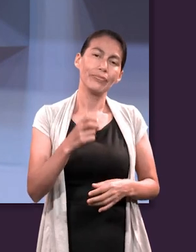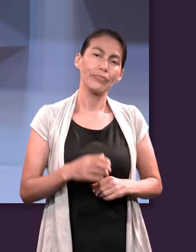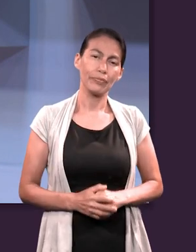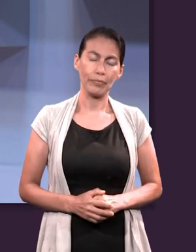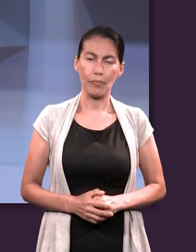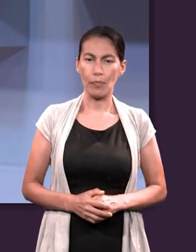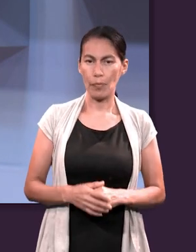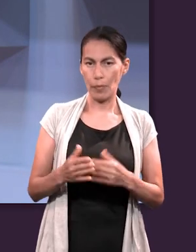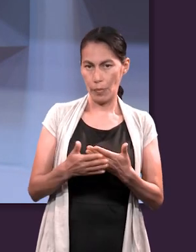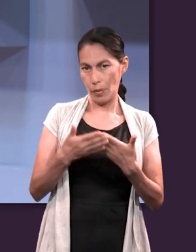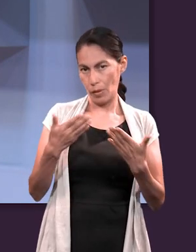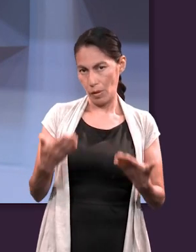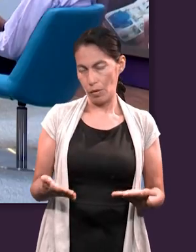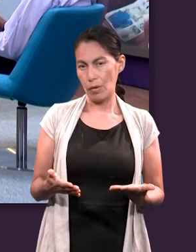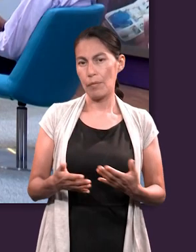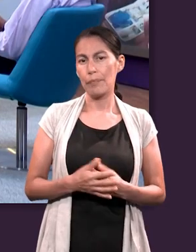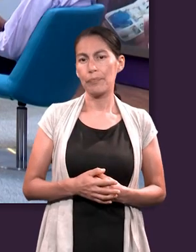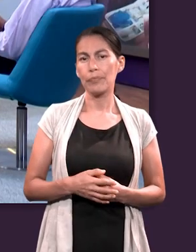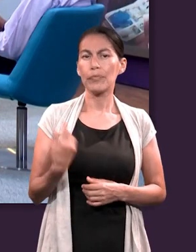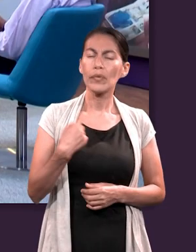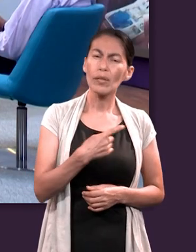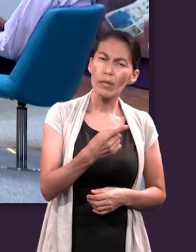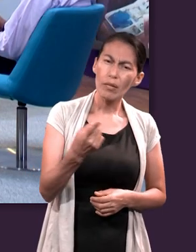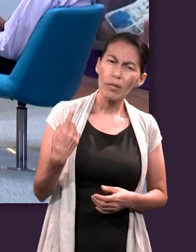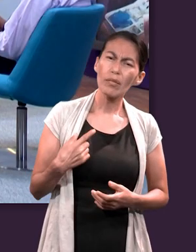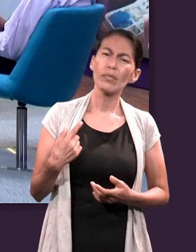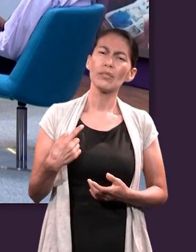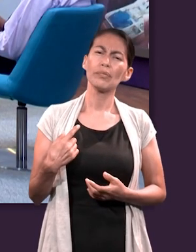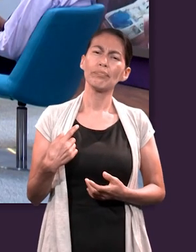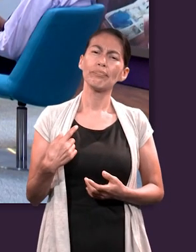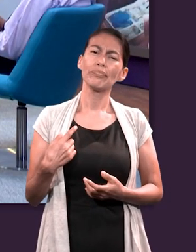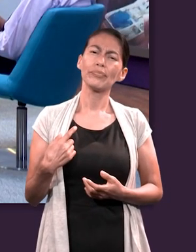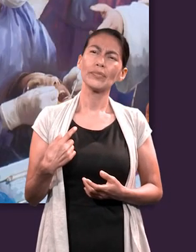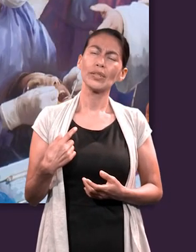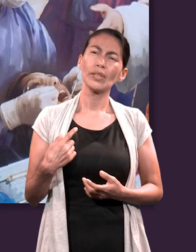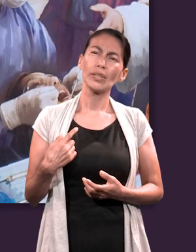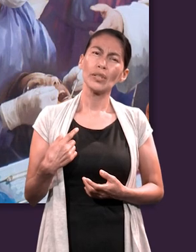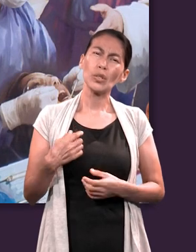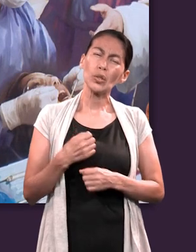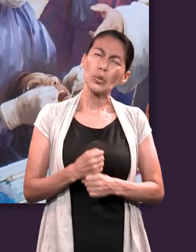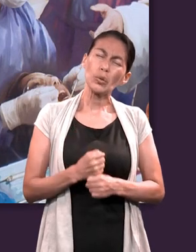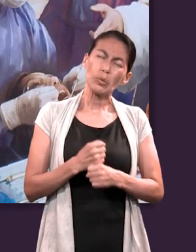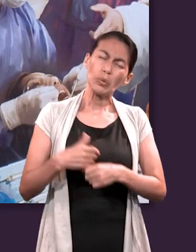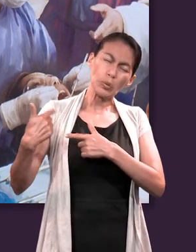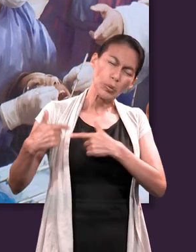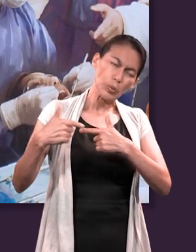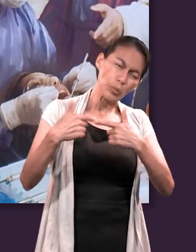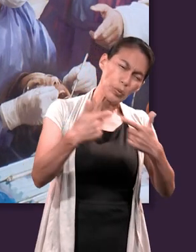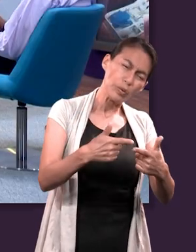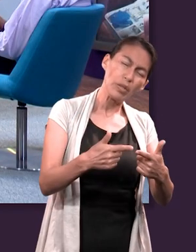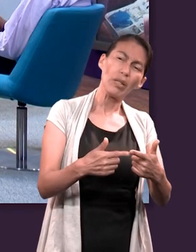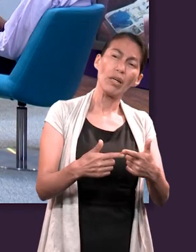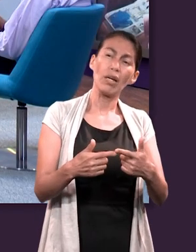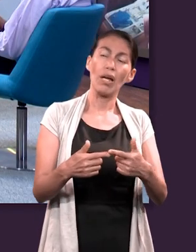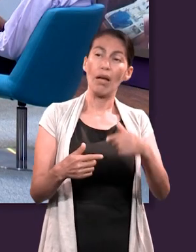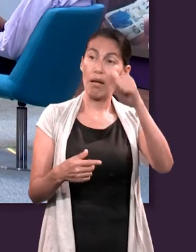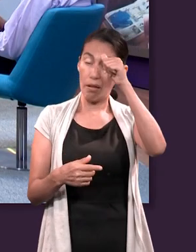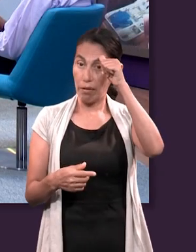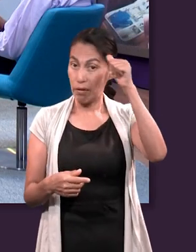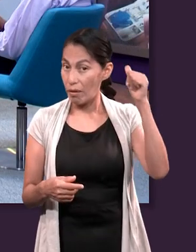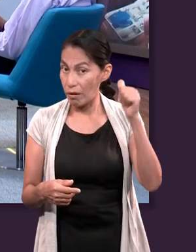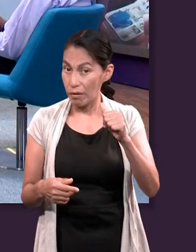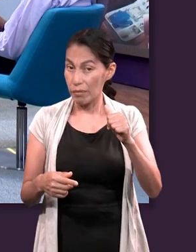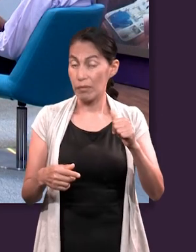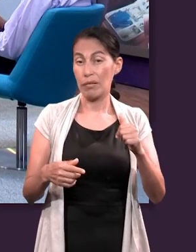uno de ustedes a esa pregunta? Estamos rodeados de las consecuencias de aquel pecado de Adán y Eva